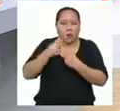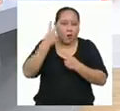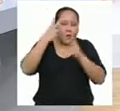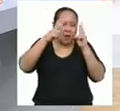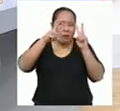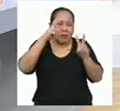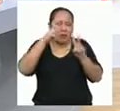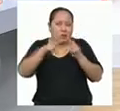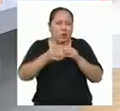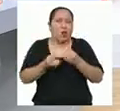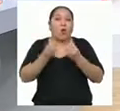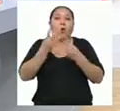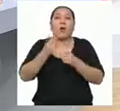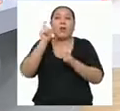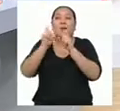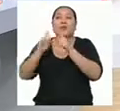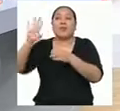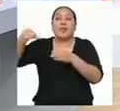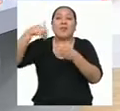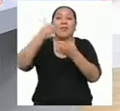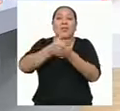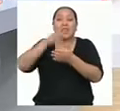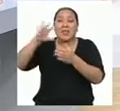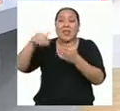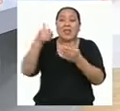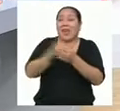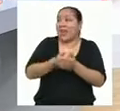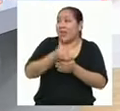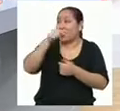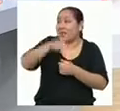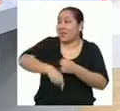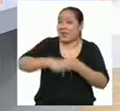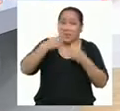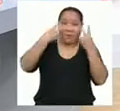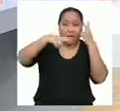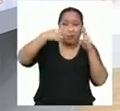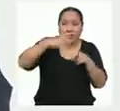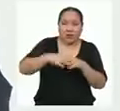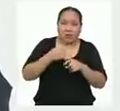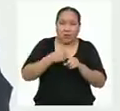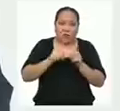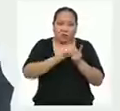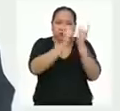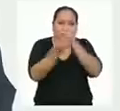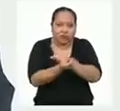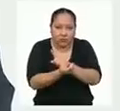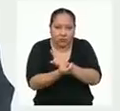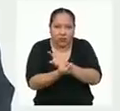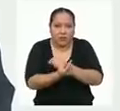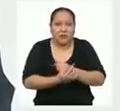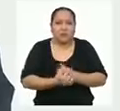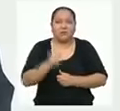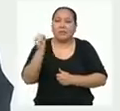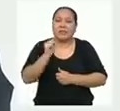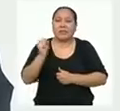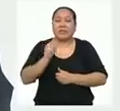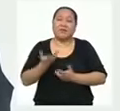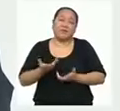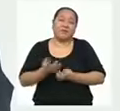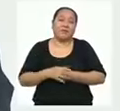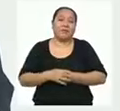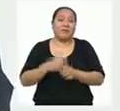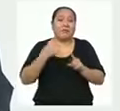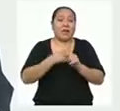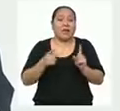un pronóstico de la cantidad de turistas que iban a recibir, pero luego todo cambió. Así es. Sin embargo,